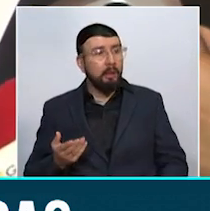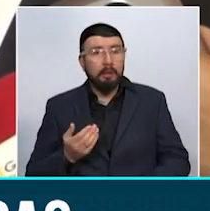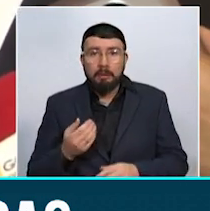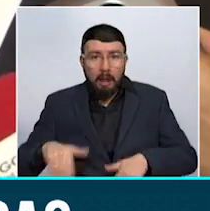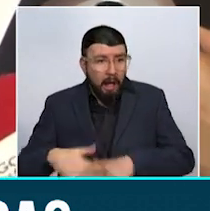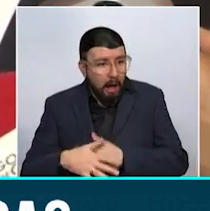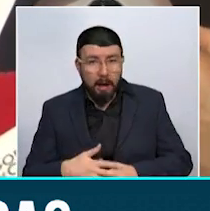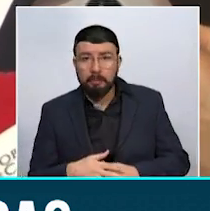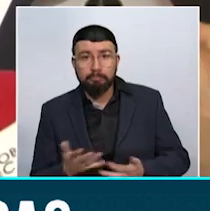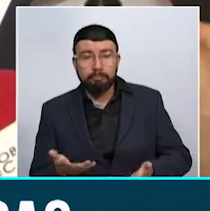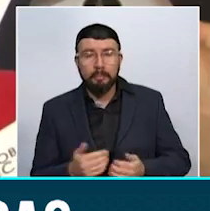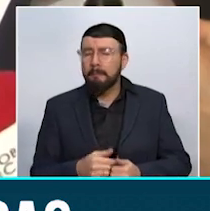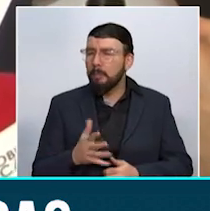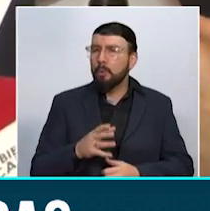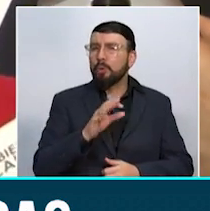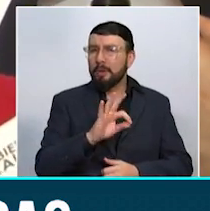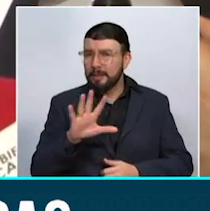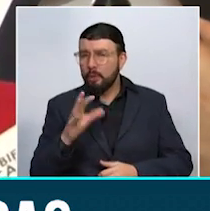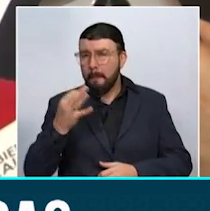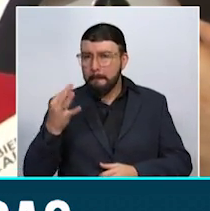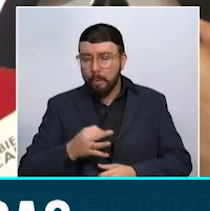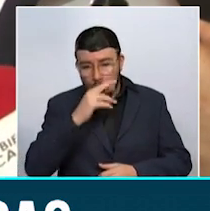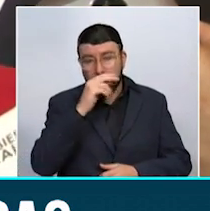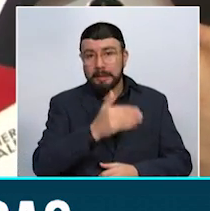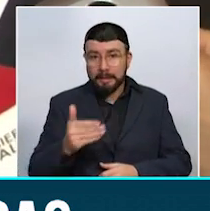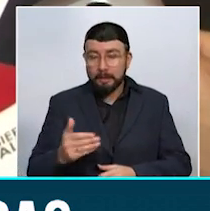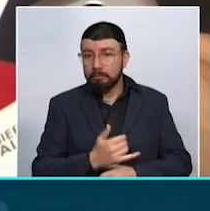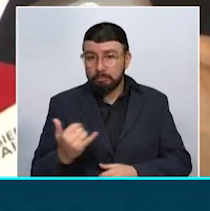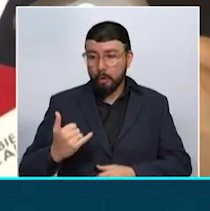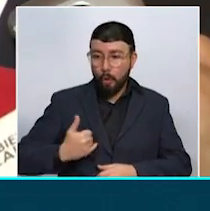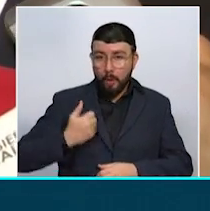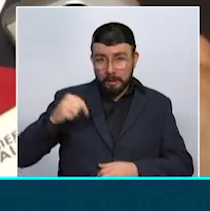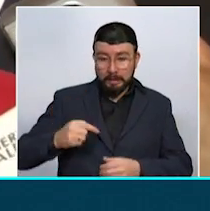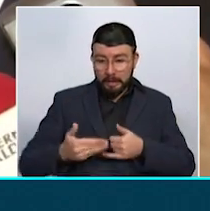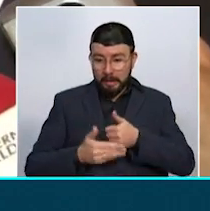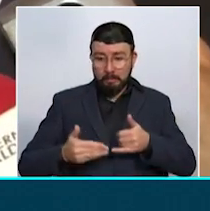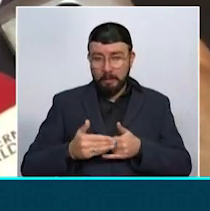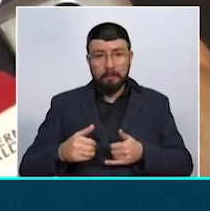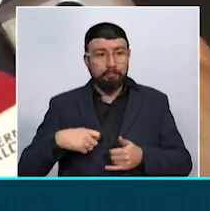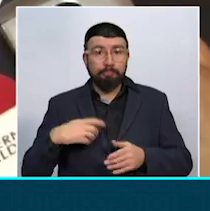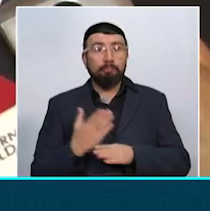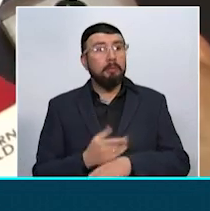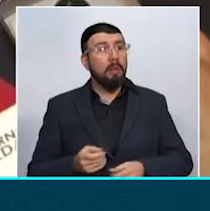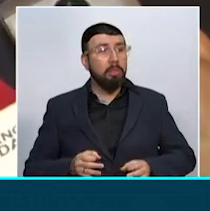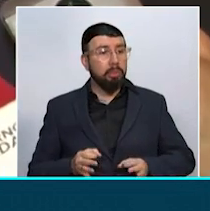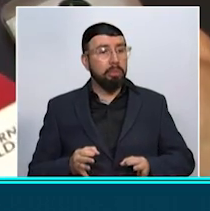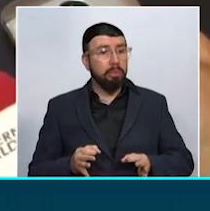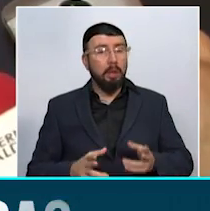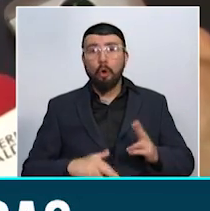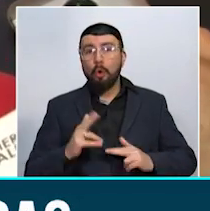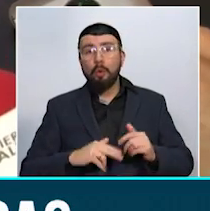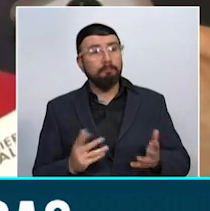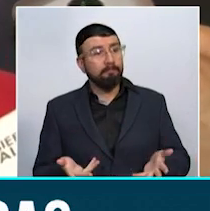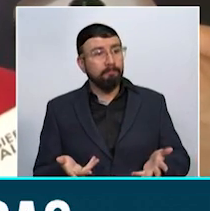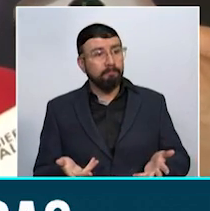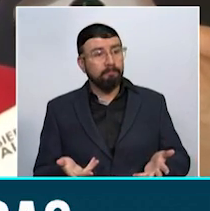un 30 o 35% de los niños y jóvenes del departamento están afectados con la demora de estas obras y por lo tanto